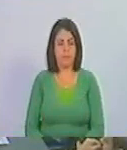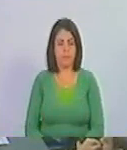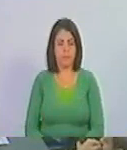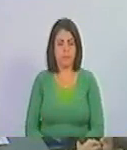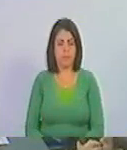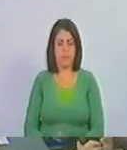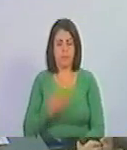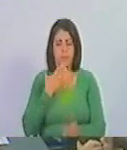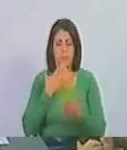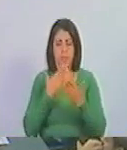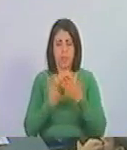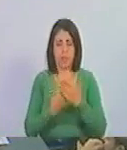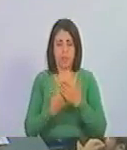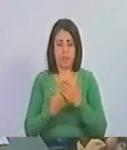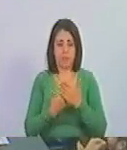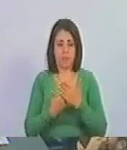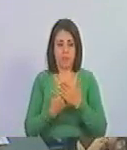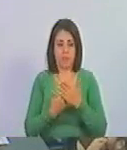gracias